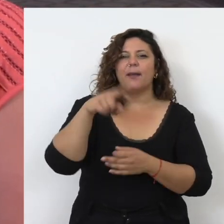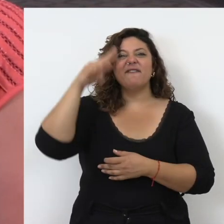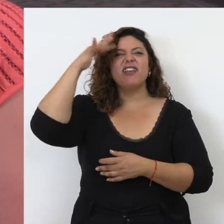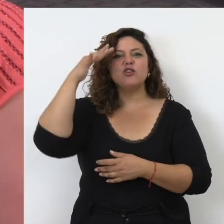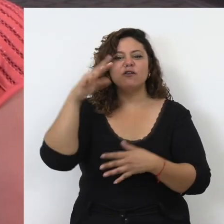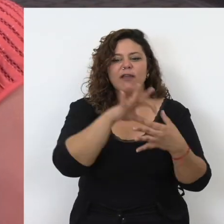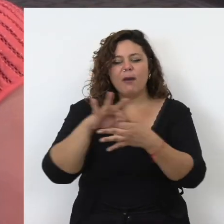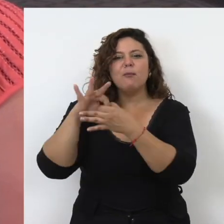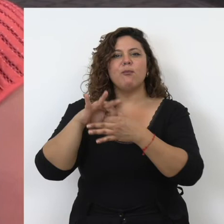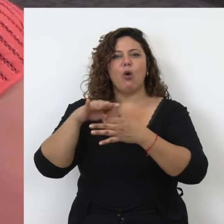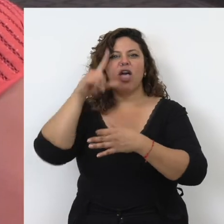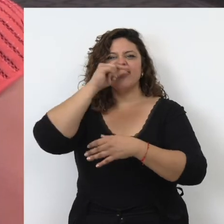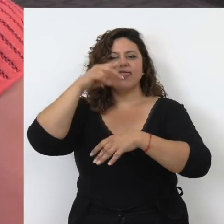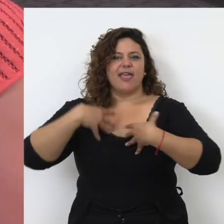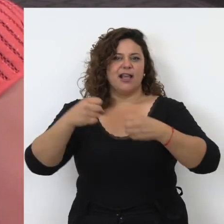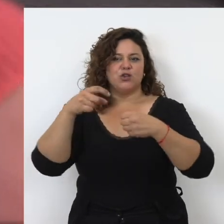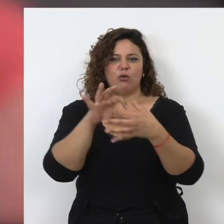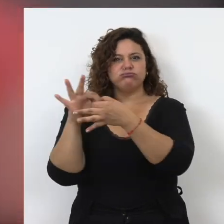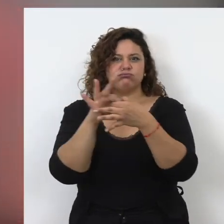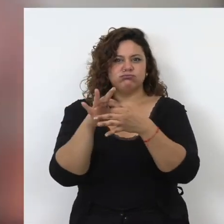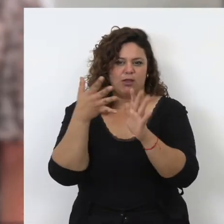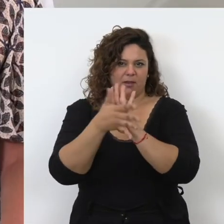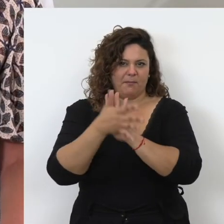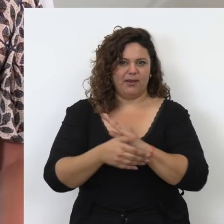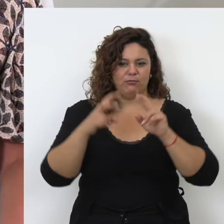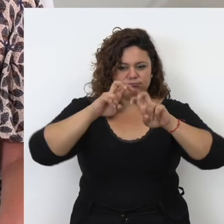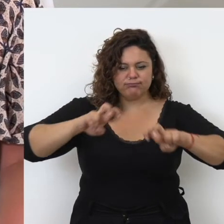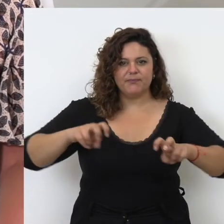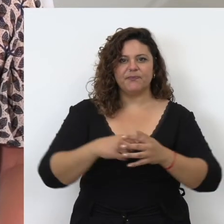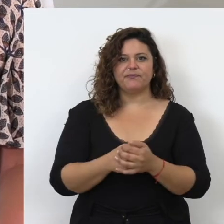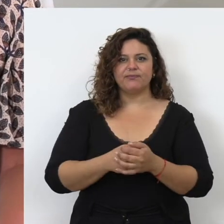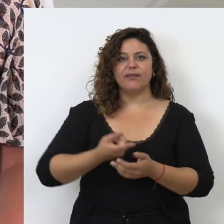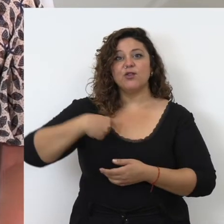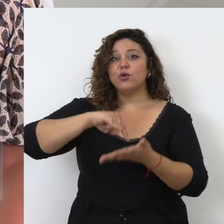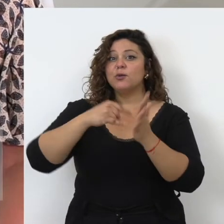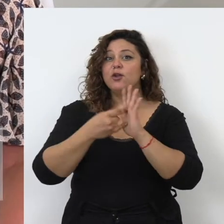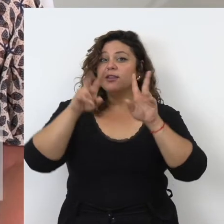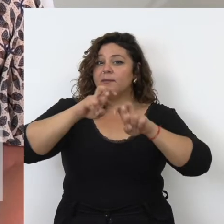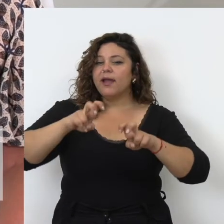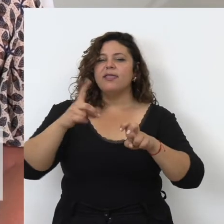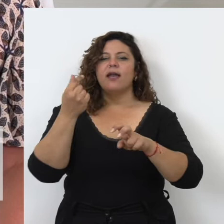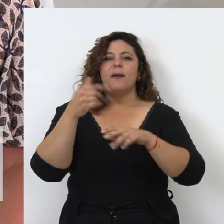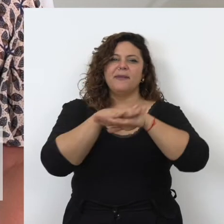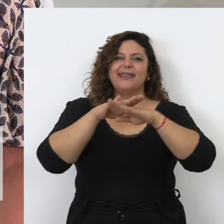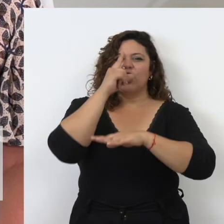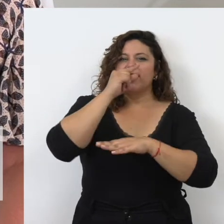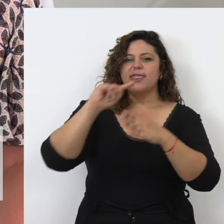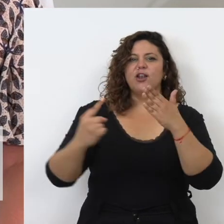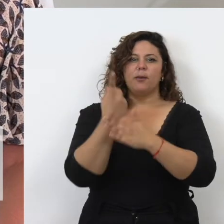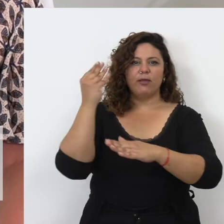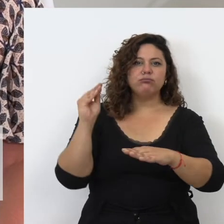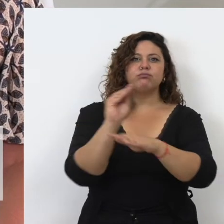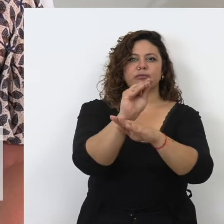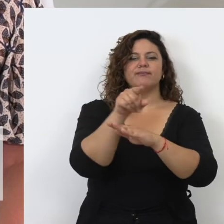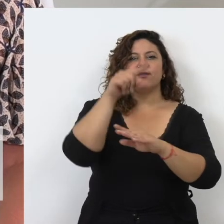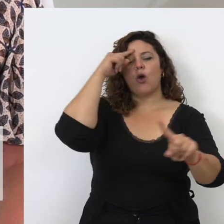como ciencia de la salud o medicina del alma. Nuestro proyecto de investigación financiado por el Ministerio de Ciencia e Innovación